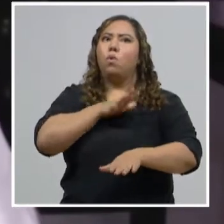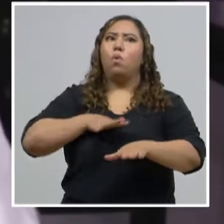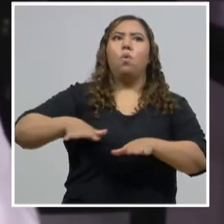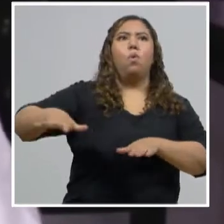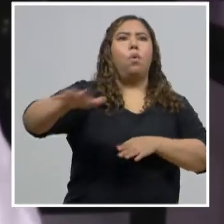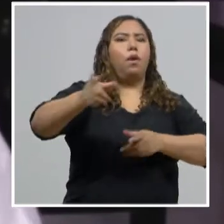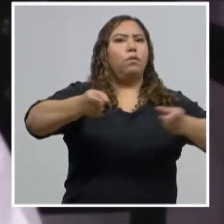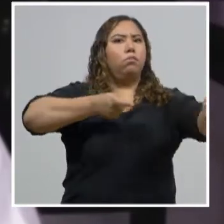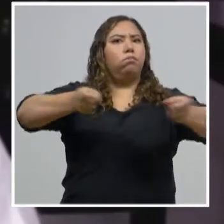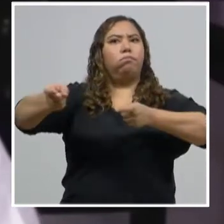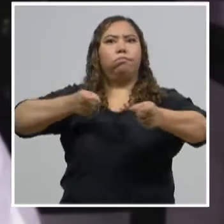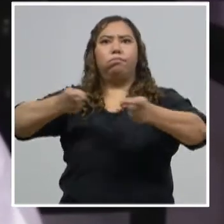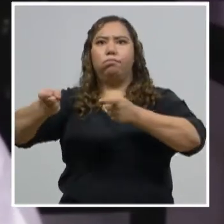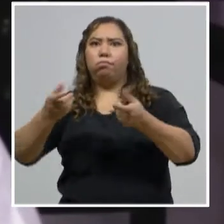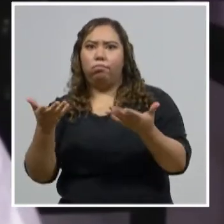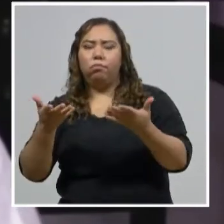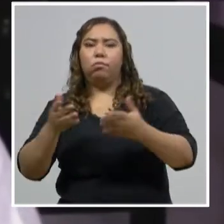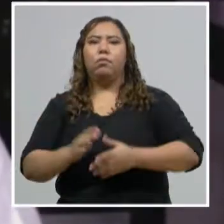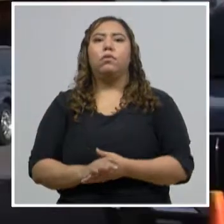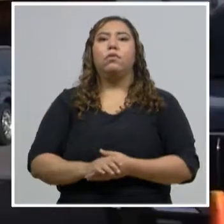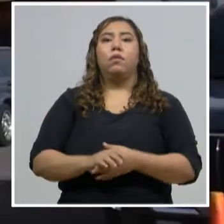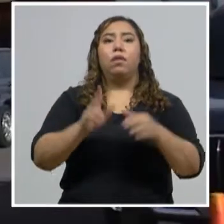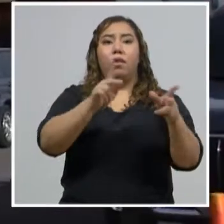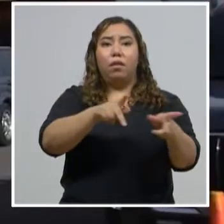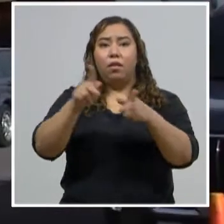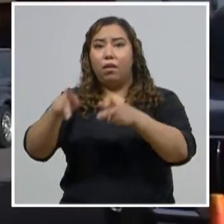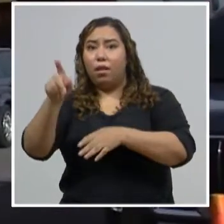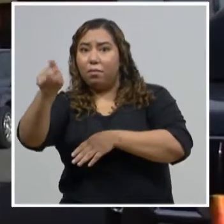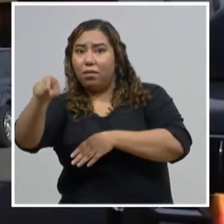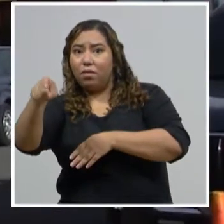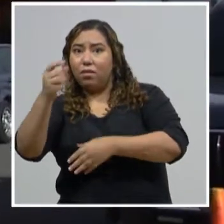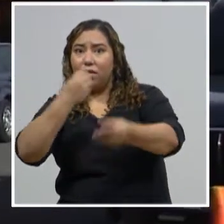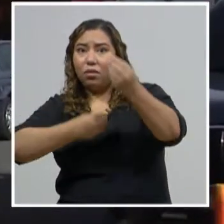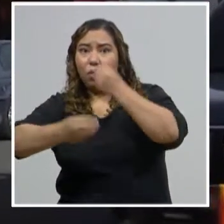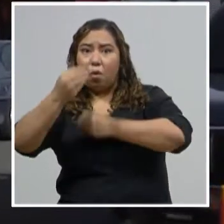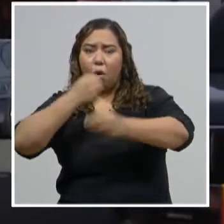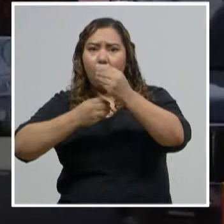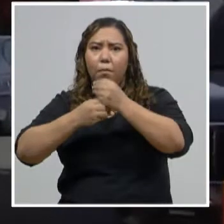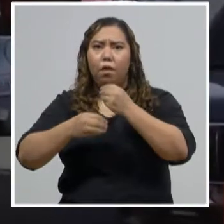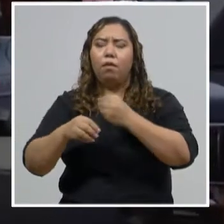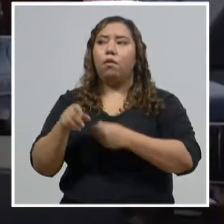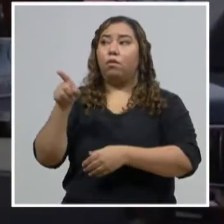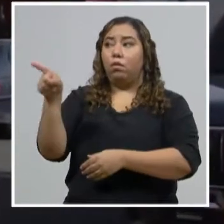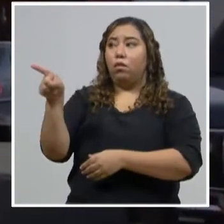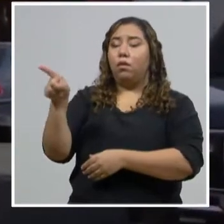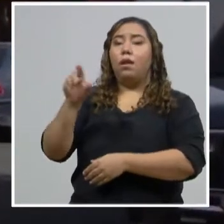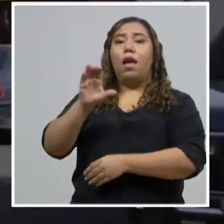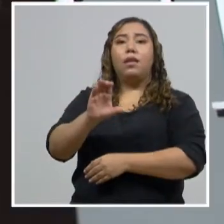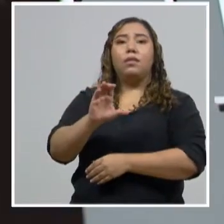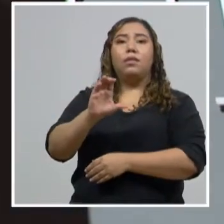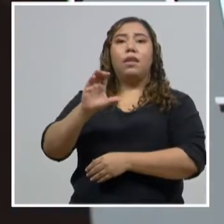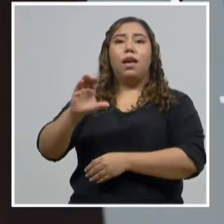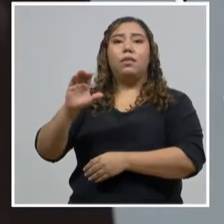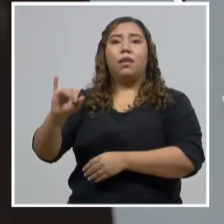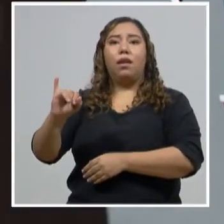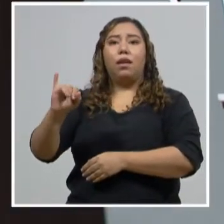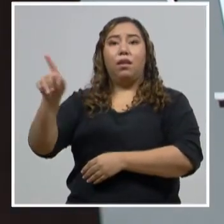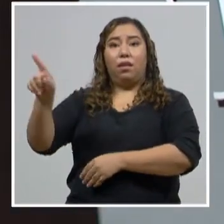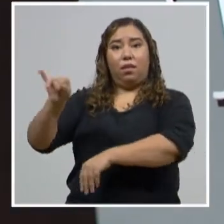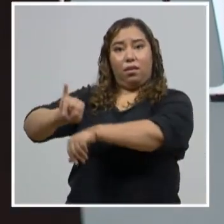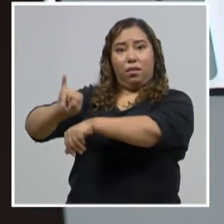comida a la gente que más lo necesita. Bueno, desde la Iglesia CCI están hoy el Pastor Solórzano,